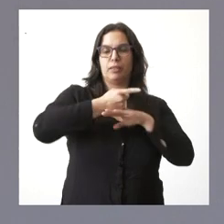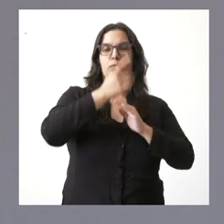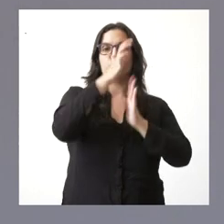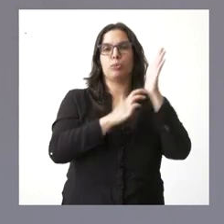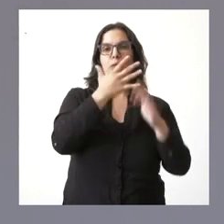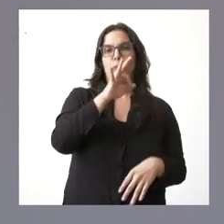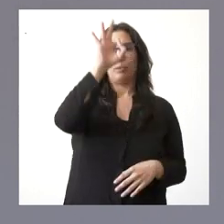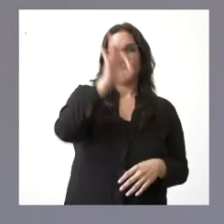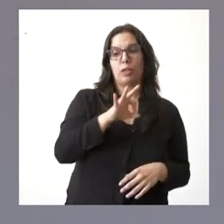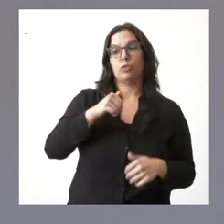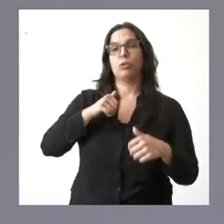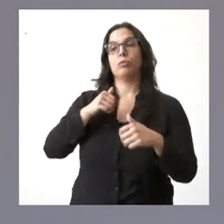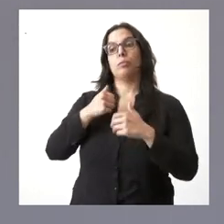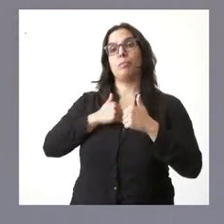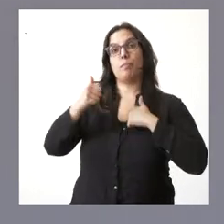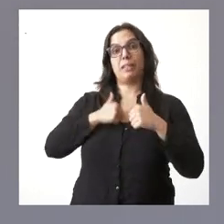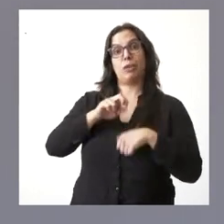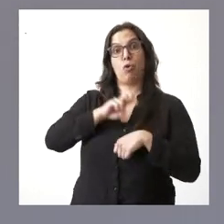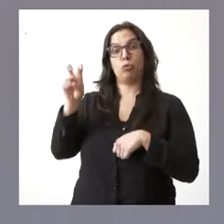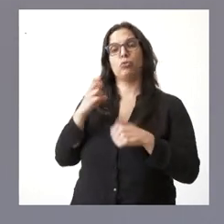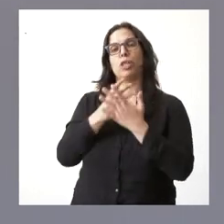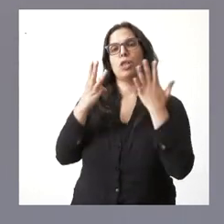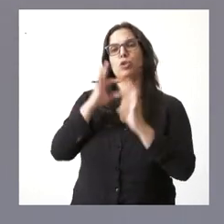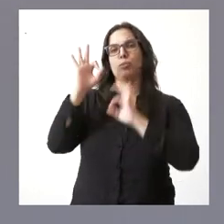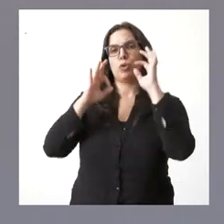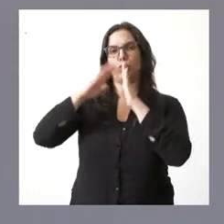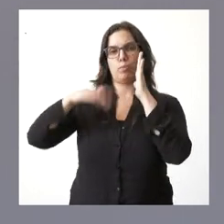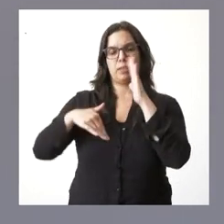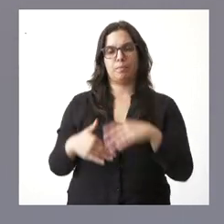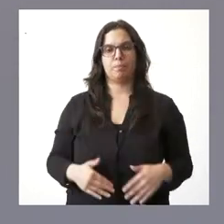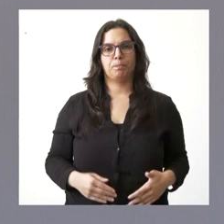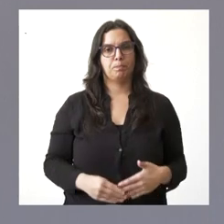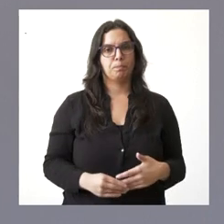más del 18% para el máster no habilitante.